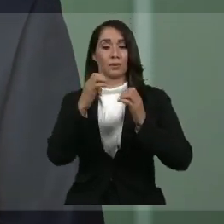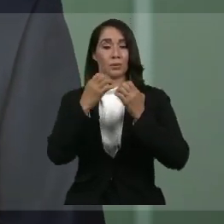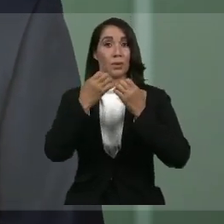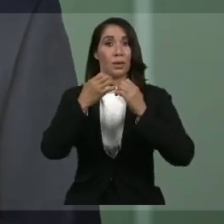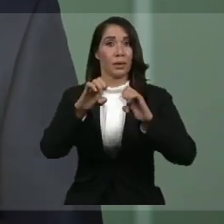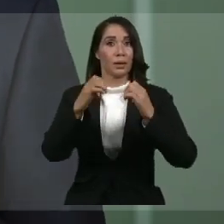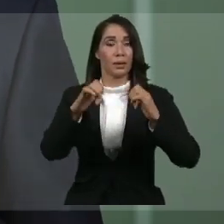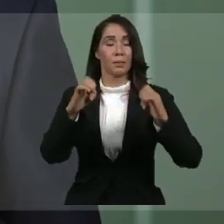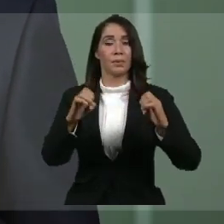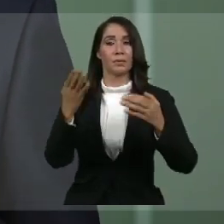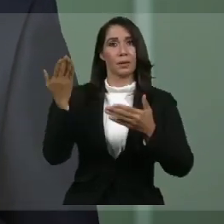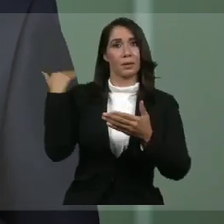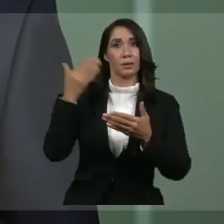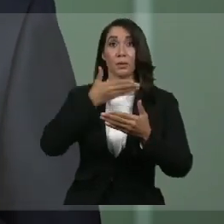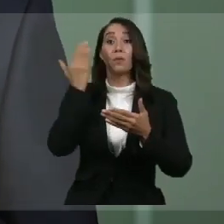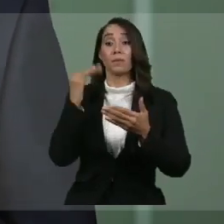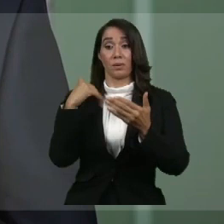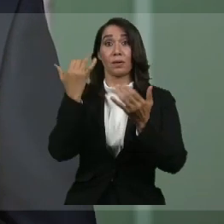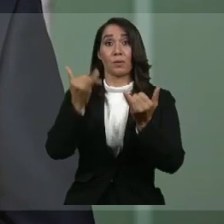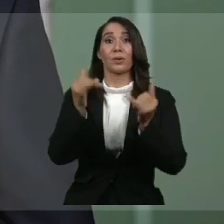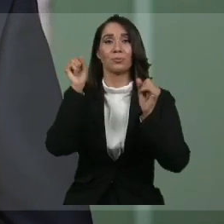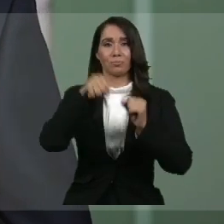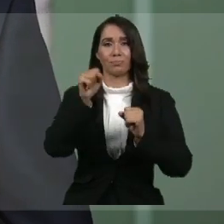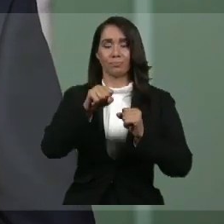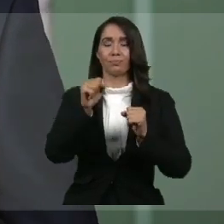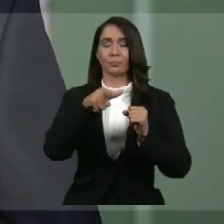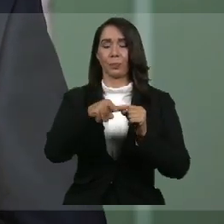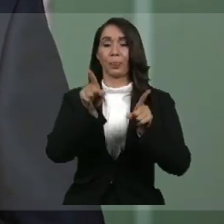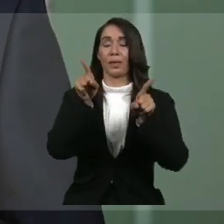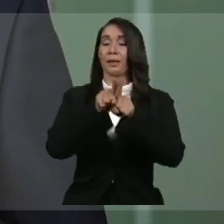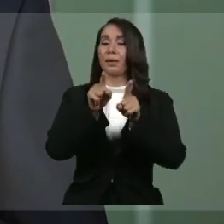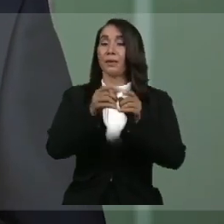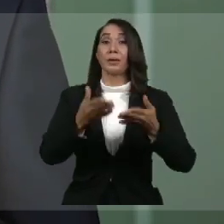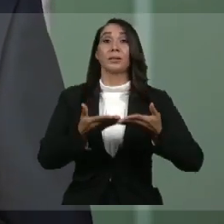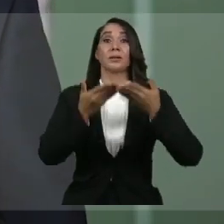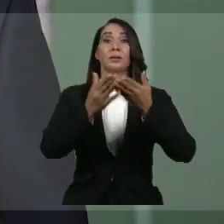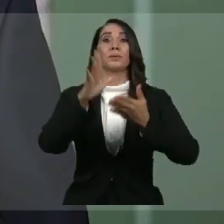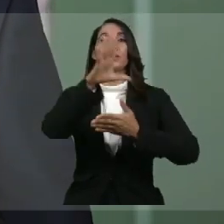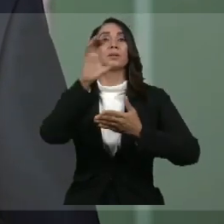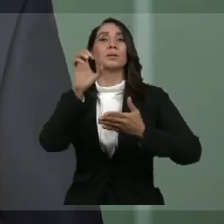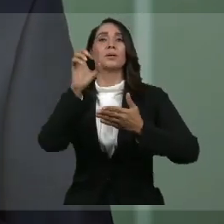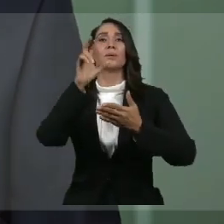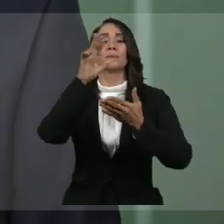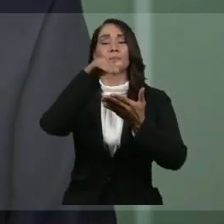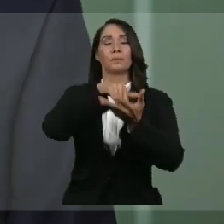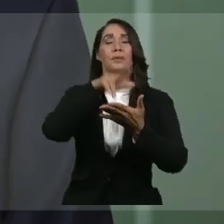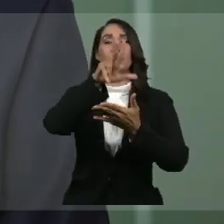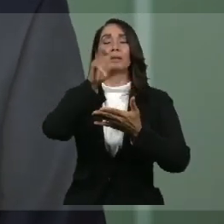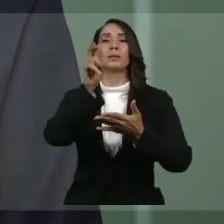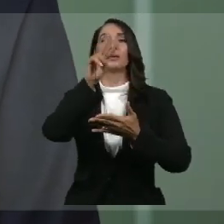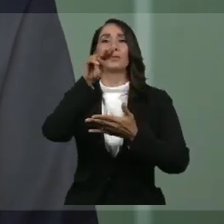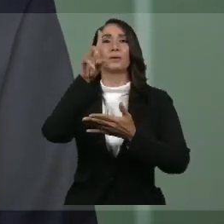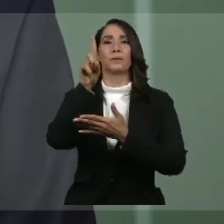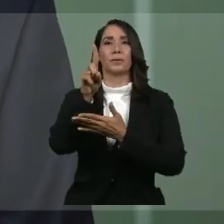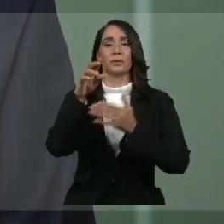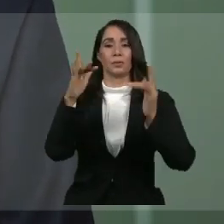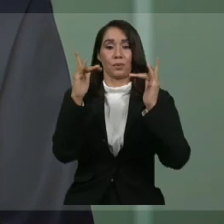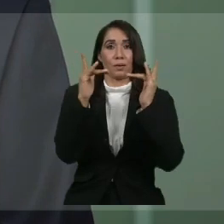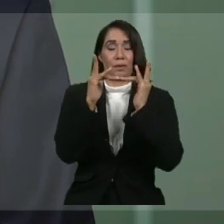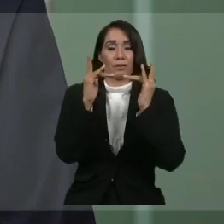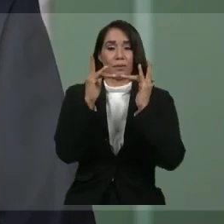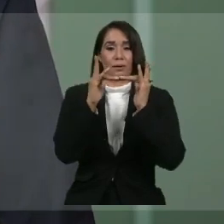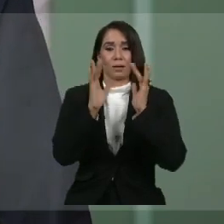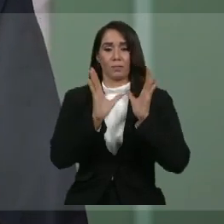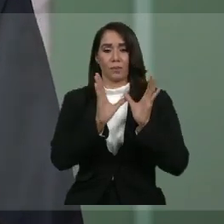antes no contábamos. Además, se han dispuesto 5,321 camas en centro de